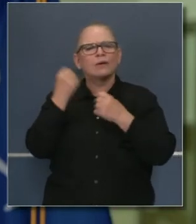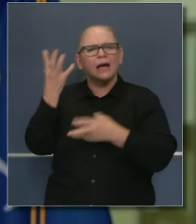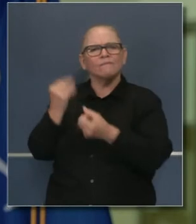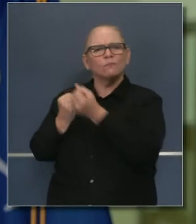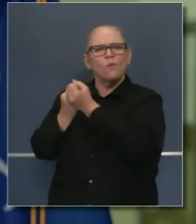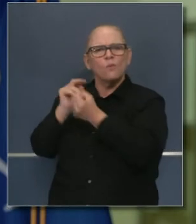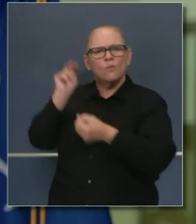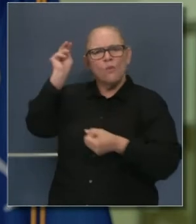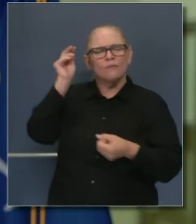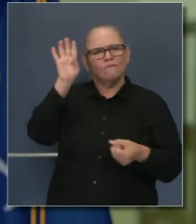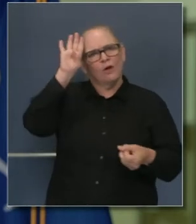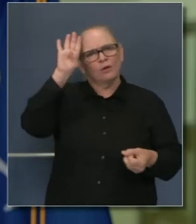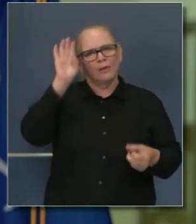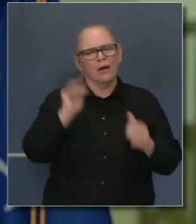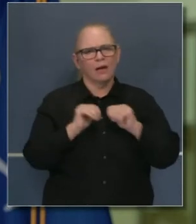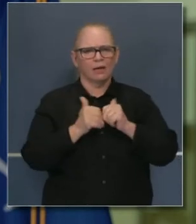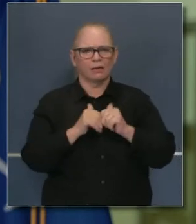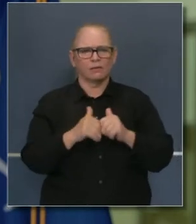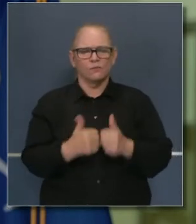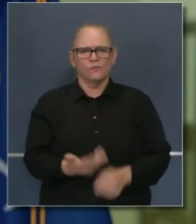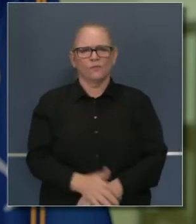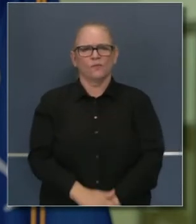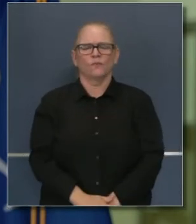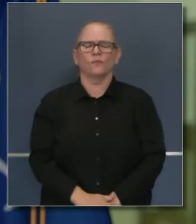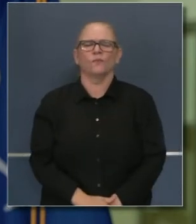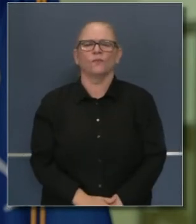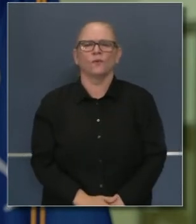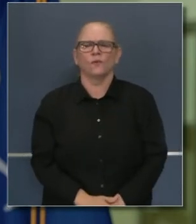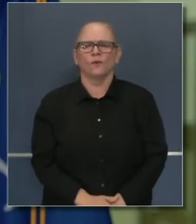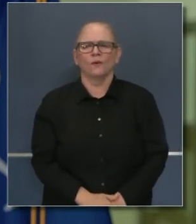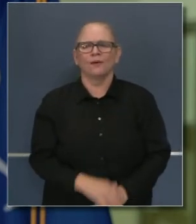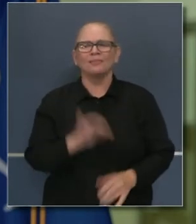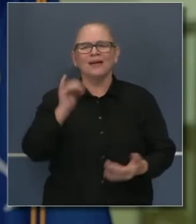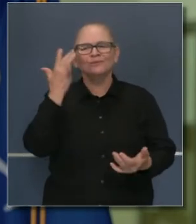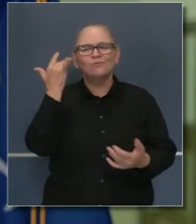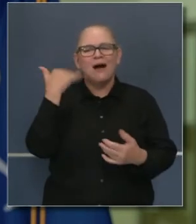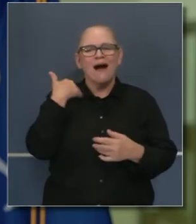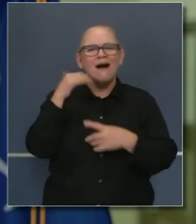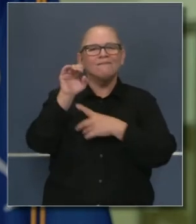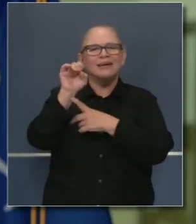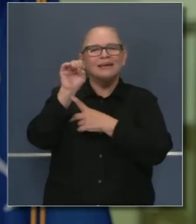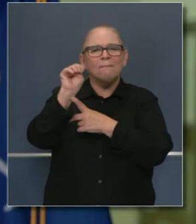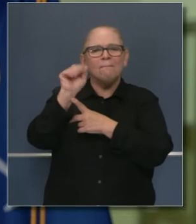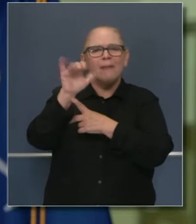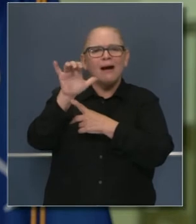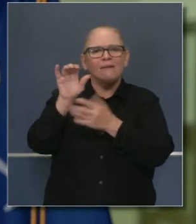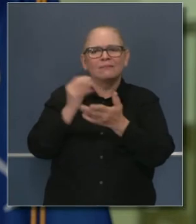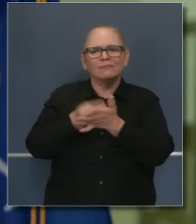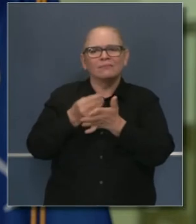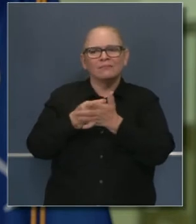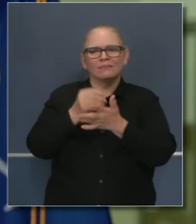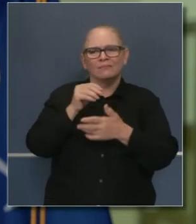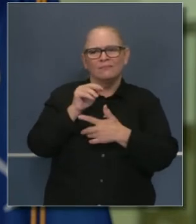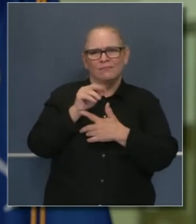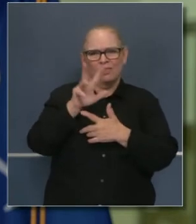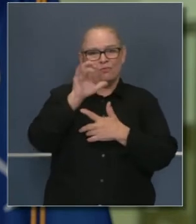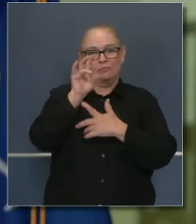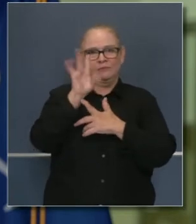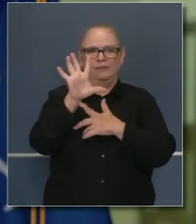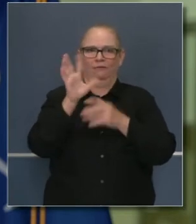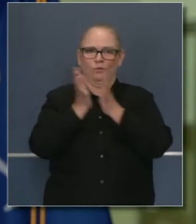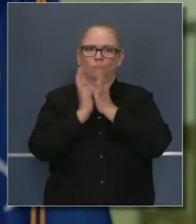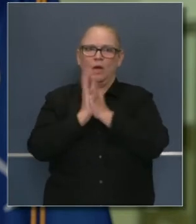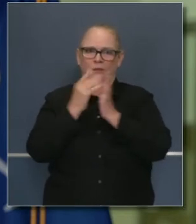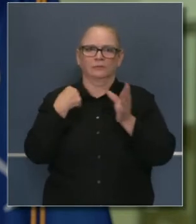suficientes recursos? Es exactamente por eso tenemos el proceso IMAC. Tenemos 375 pedidos de equipo.